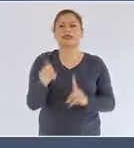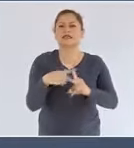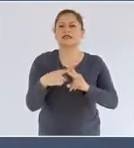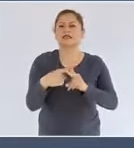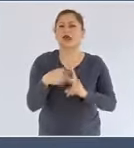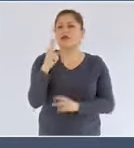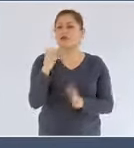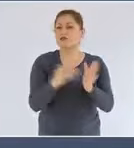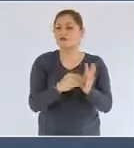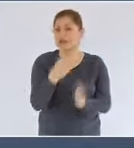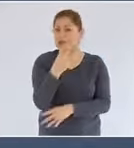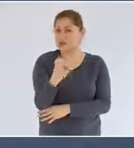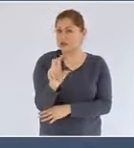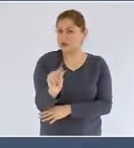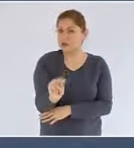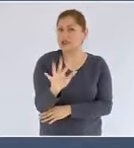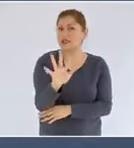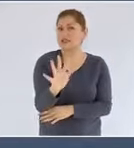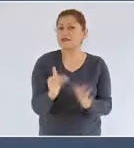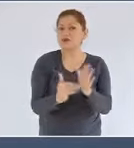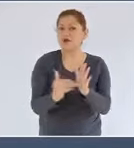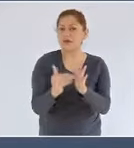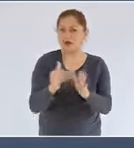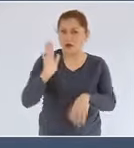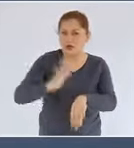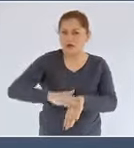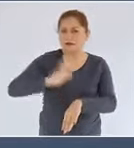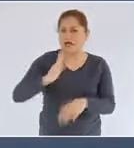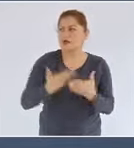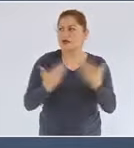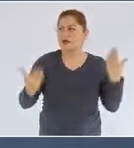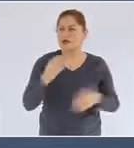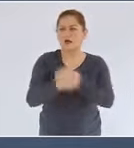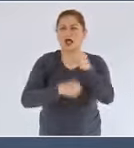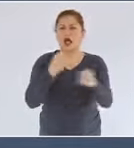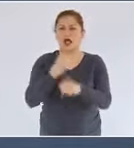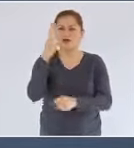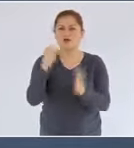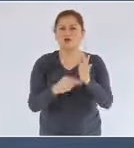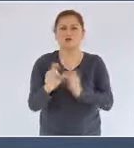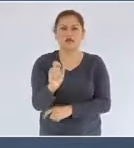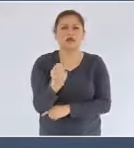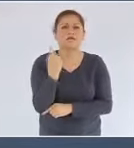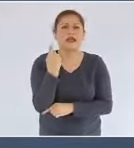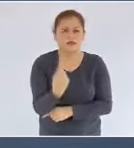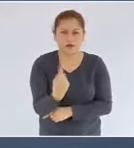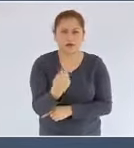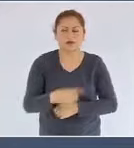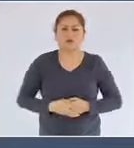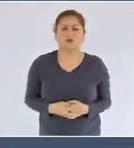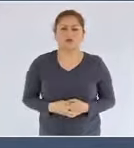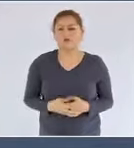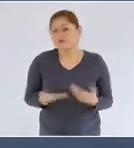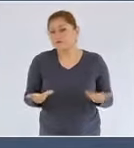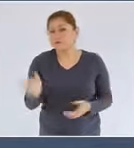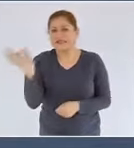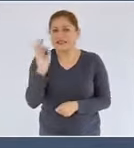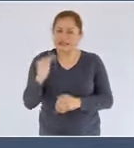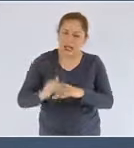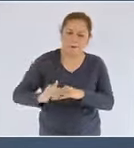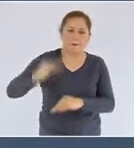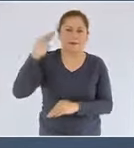mil trescientos ochenta y cinco millones para este año dos mil veintiuno, con la probabilidad de que sea mayor.